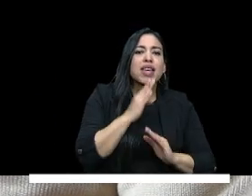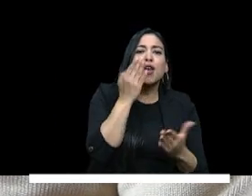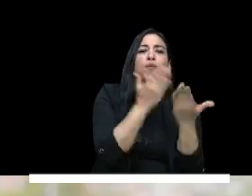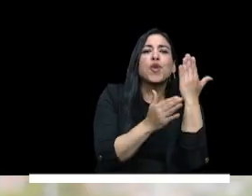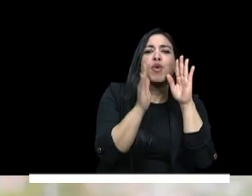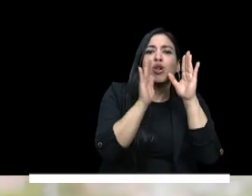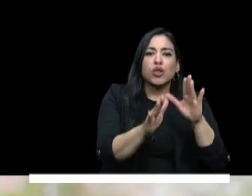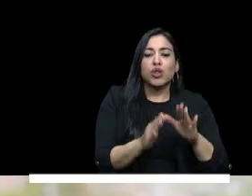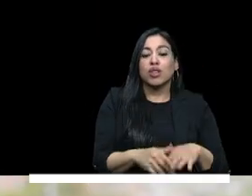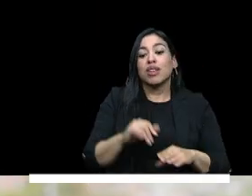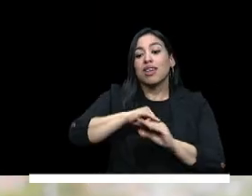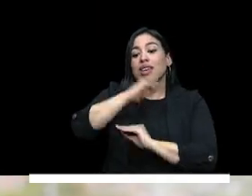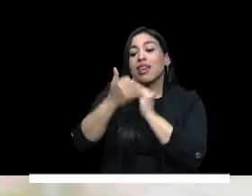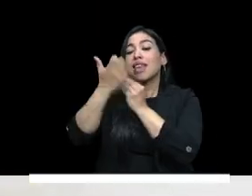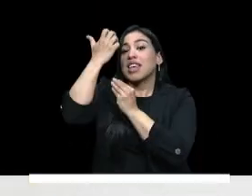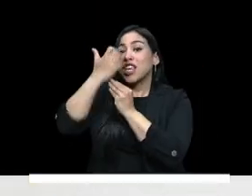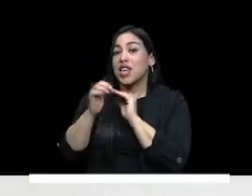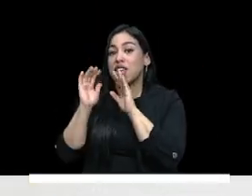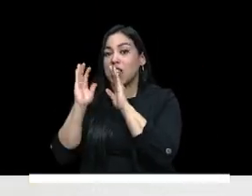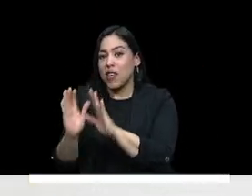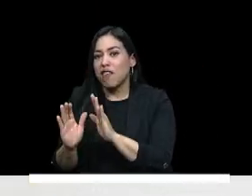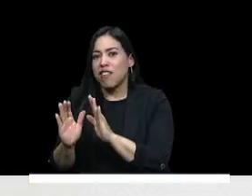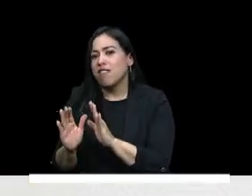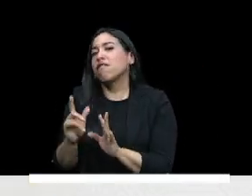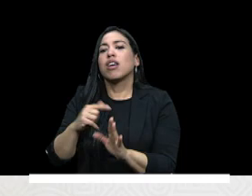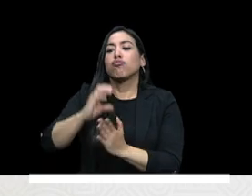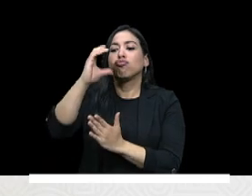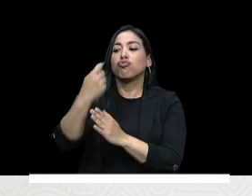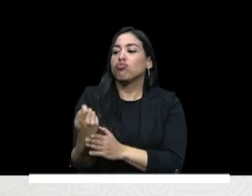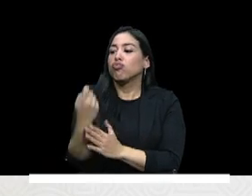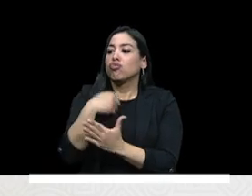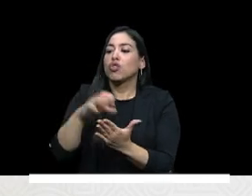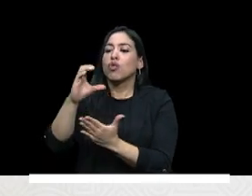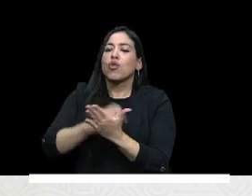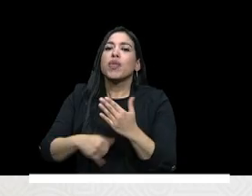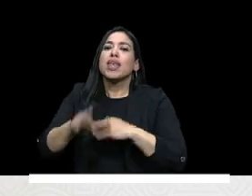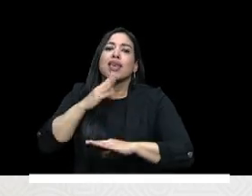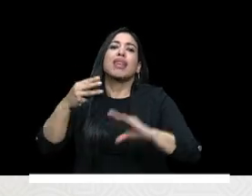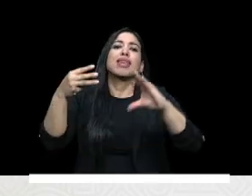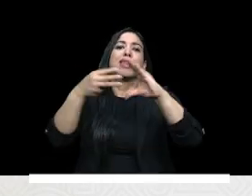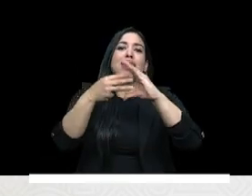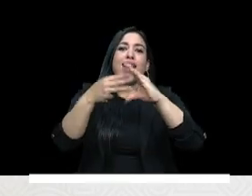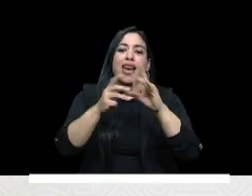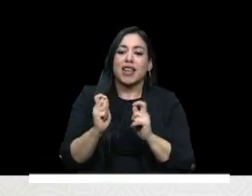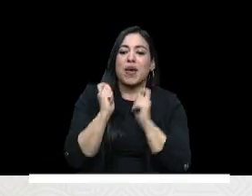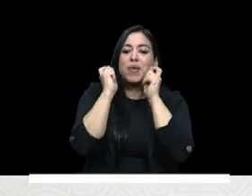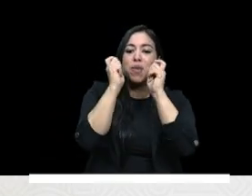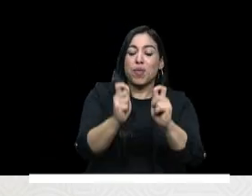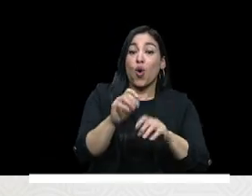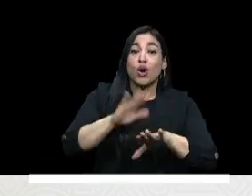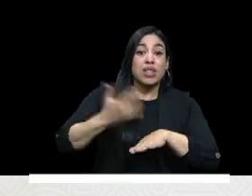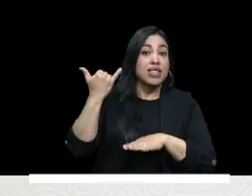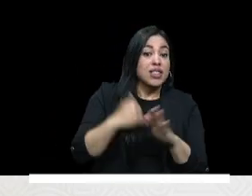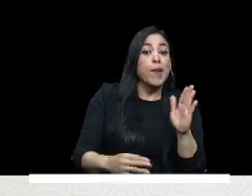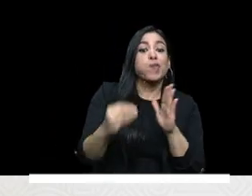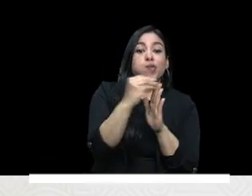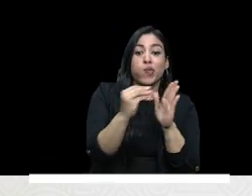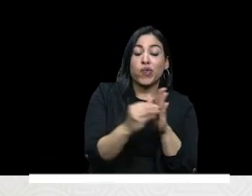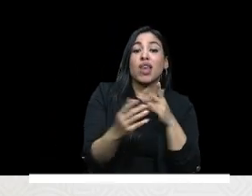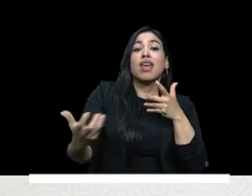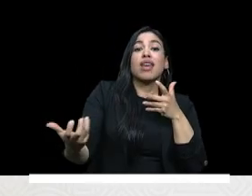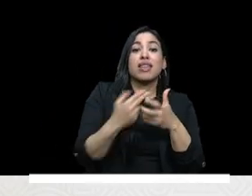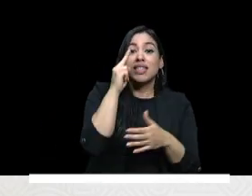pruebas el ICFES además fue certificado por el DANE y hoy pertenecemos a el sistema de